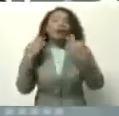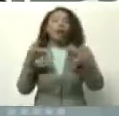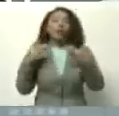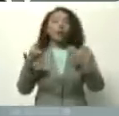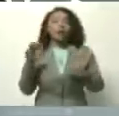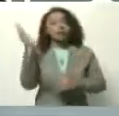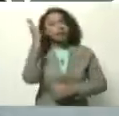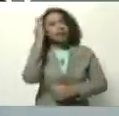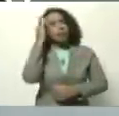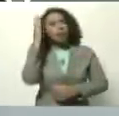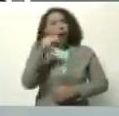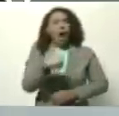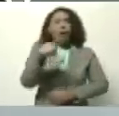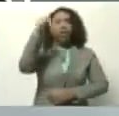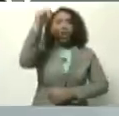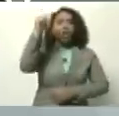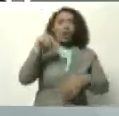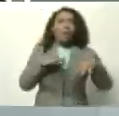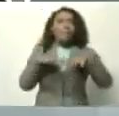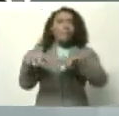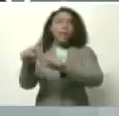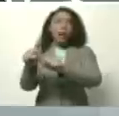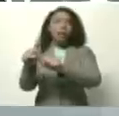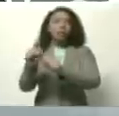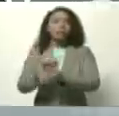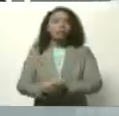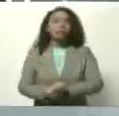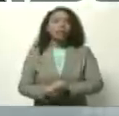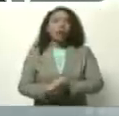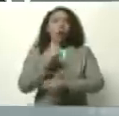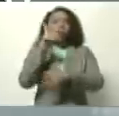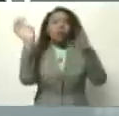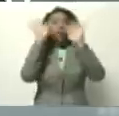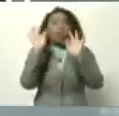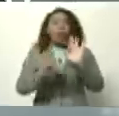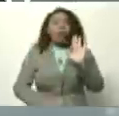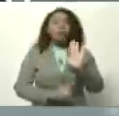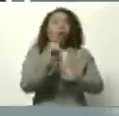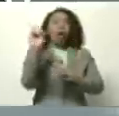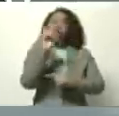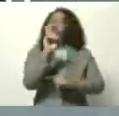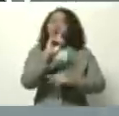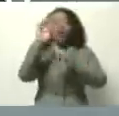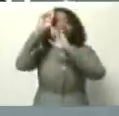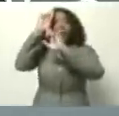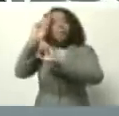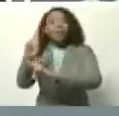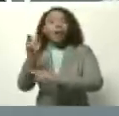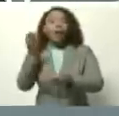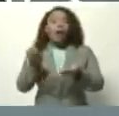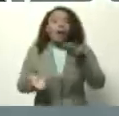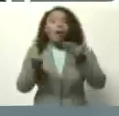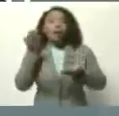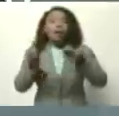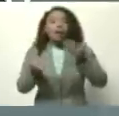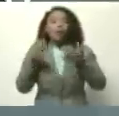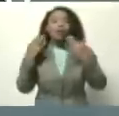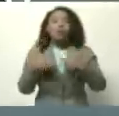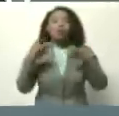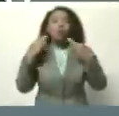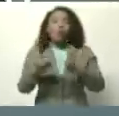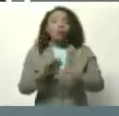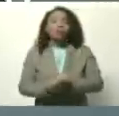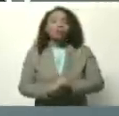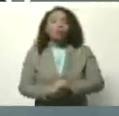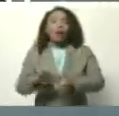Sabemos que el norte imperial, con un modelo desarrollista que no ha respetado los equilibrios de la naturaleza,